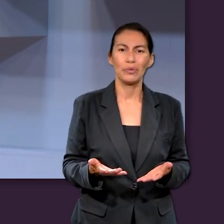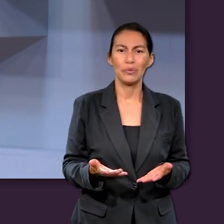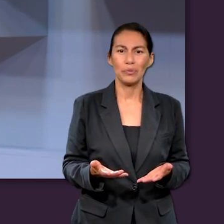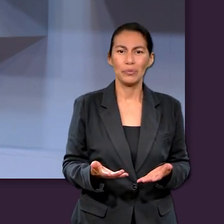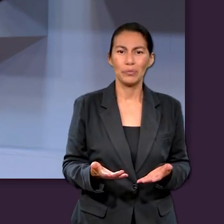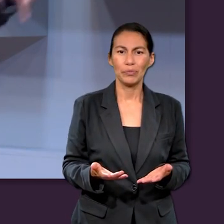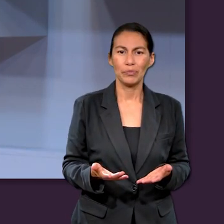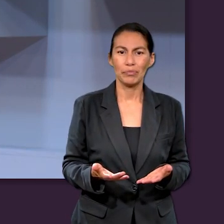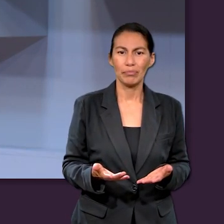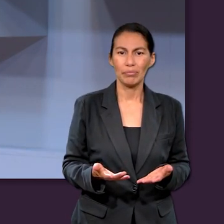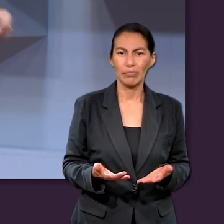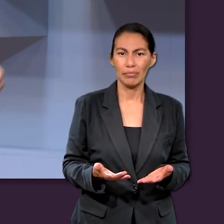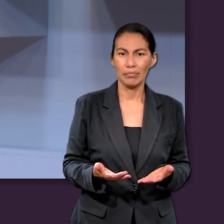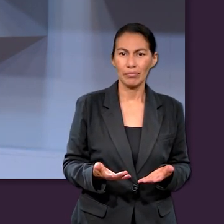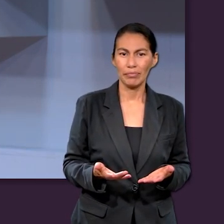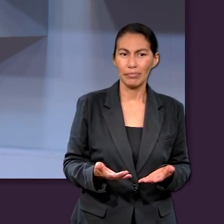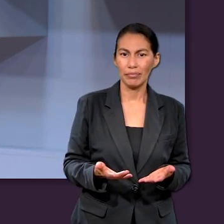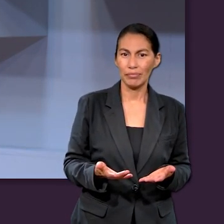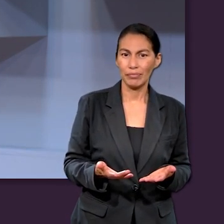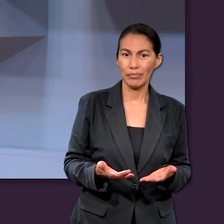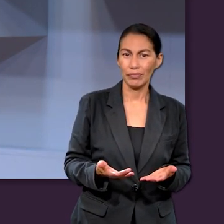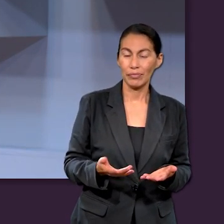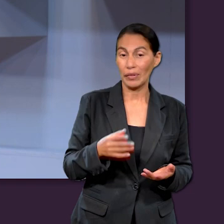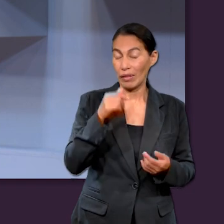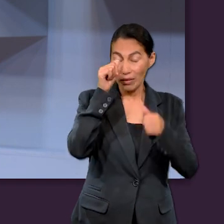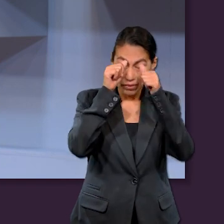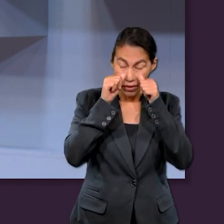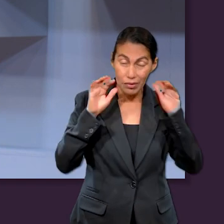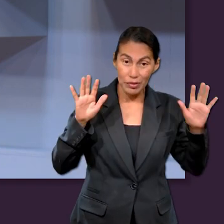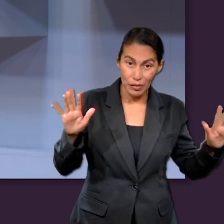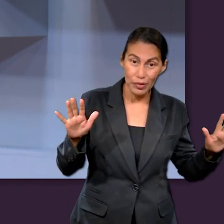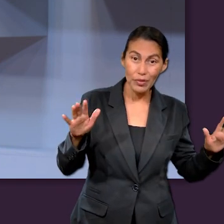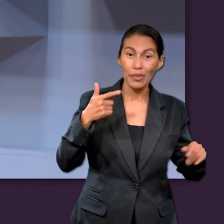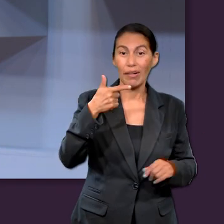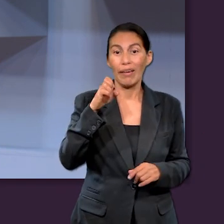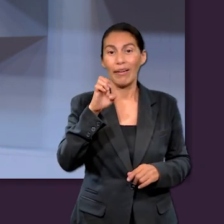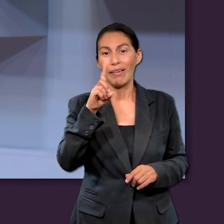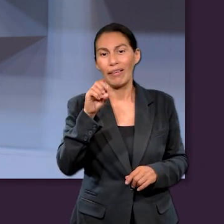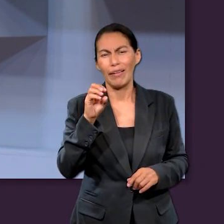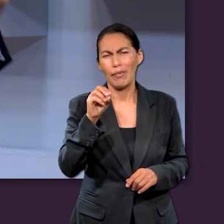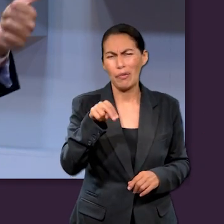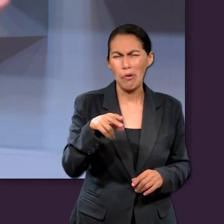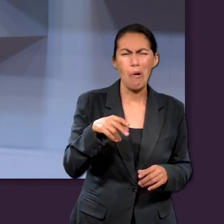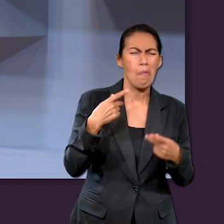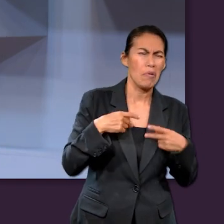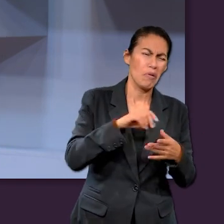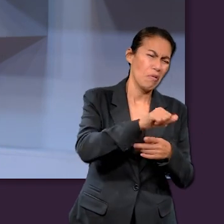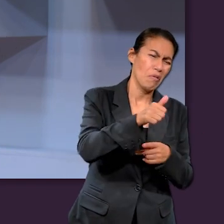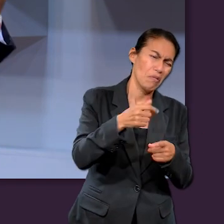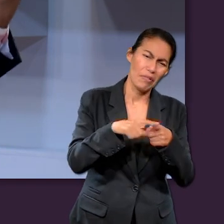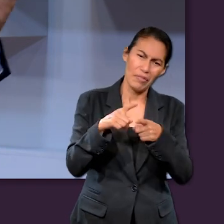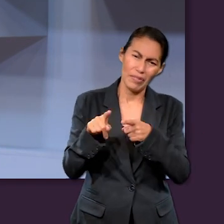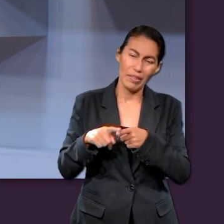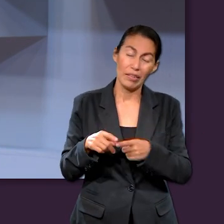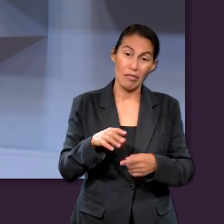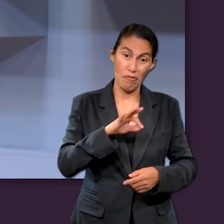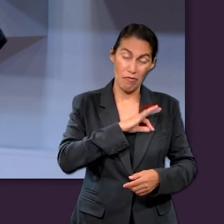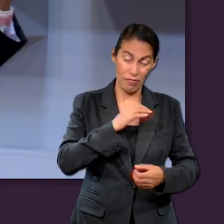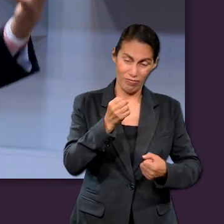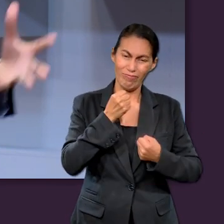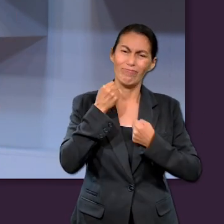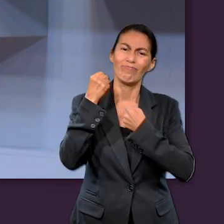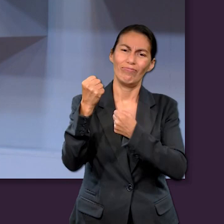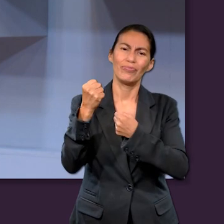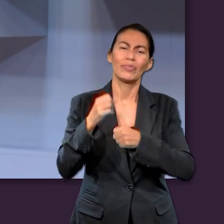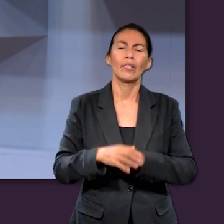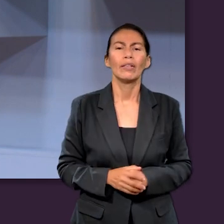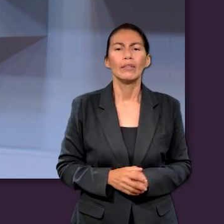y pues toda la constelación de ellos, ¿verdad? Que está el mismo Sansón, Gedeón y muchos